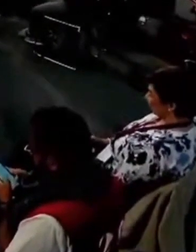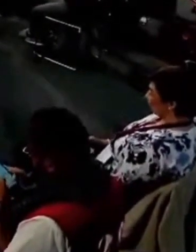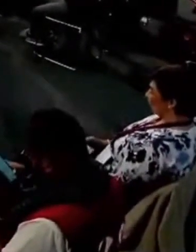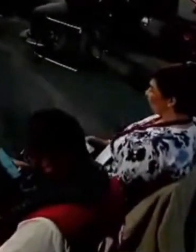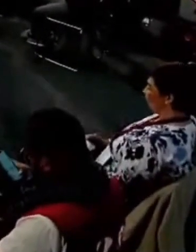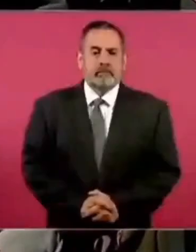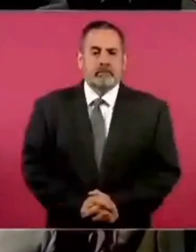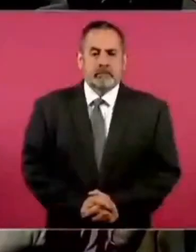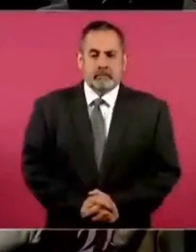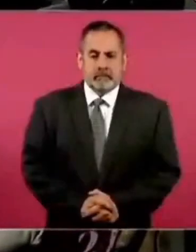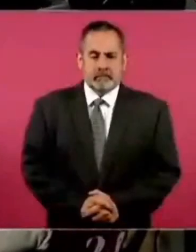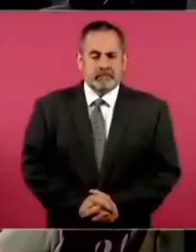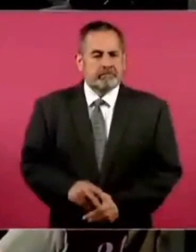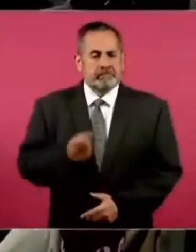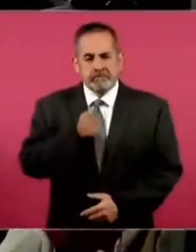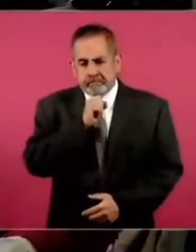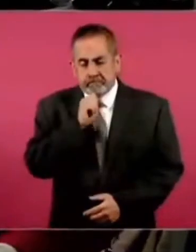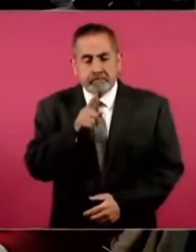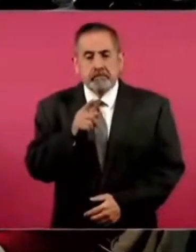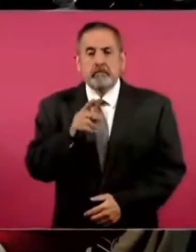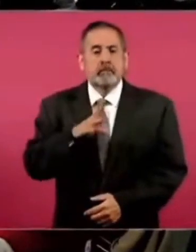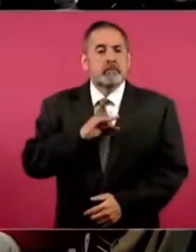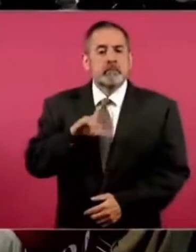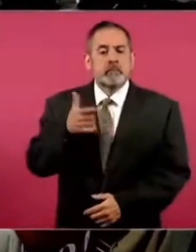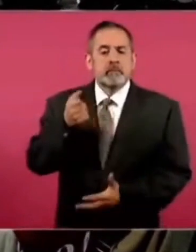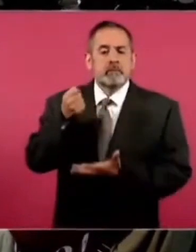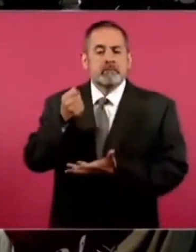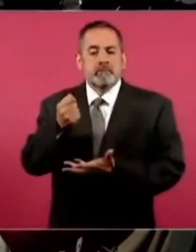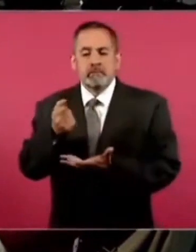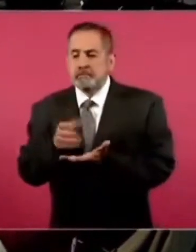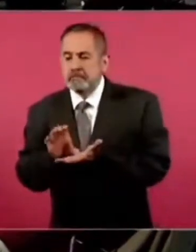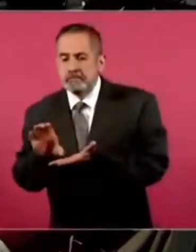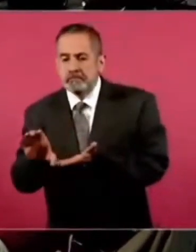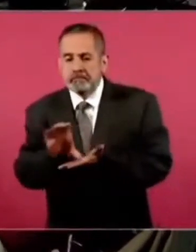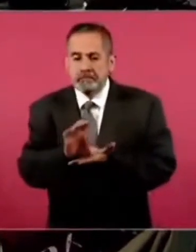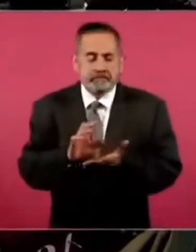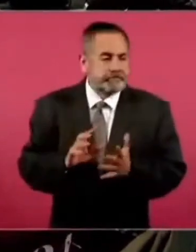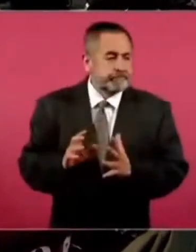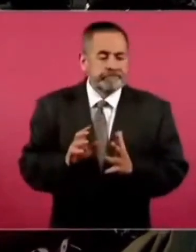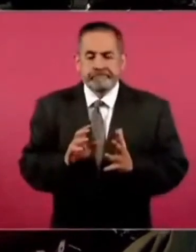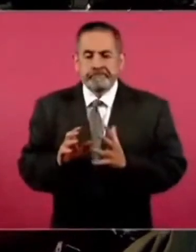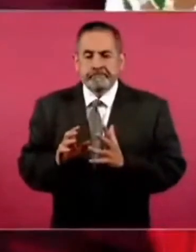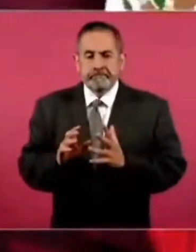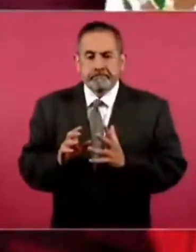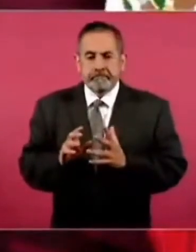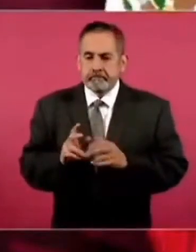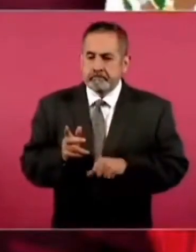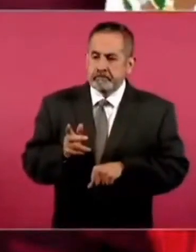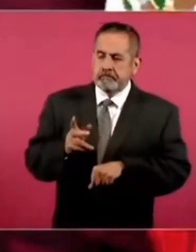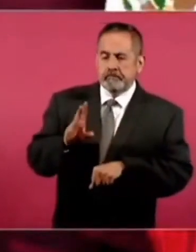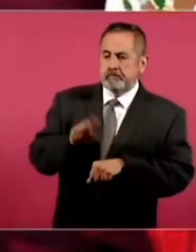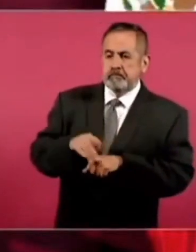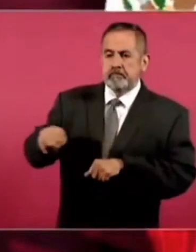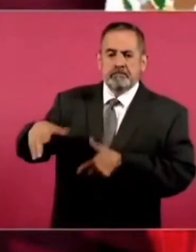Como no habían. Fondos. Se licencia. A la tropa.